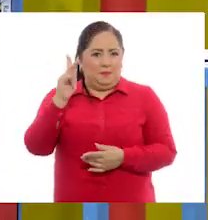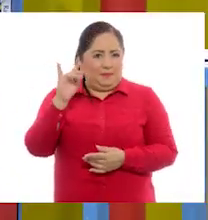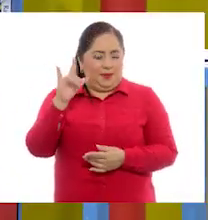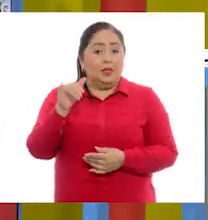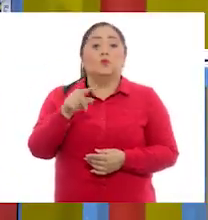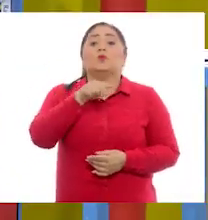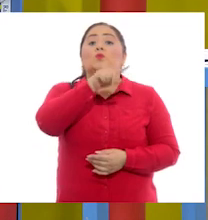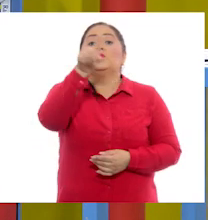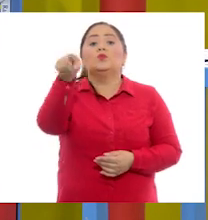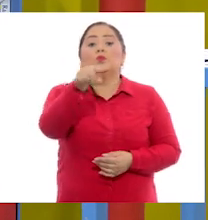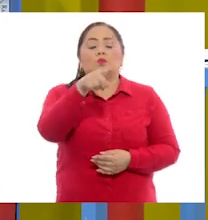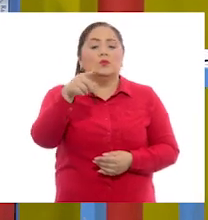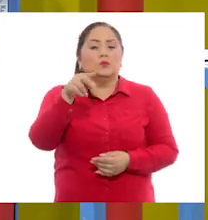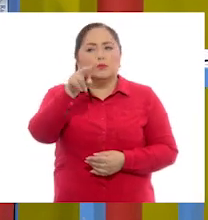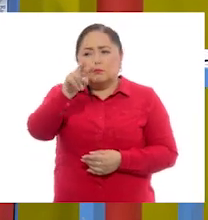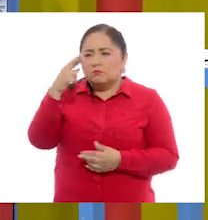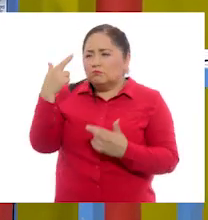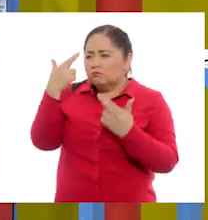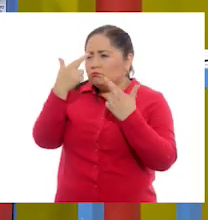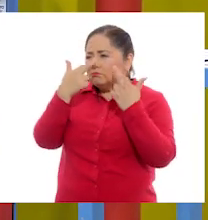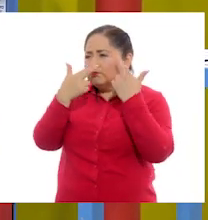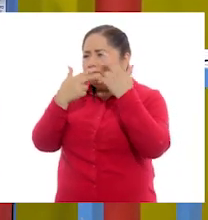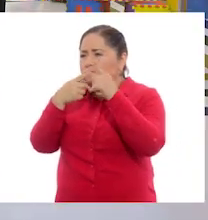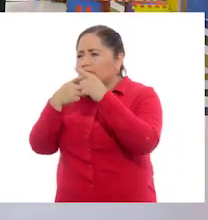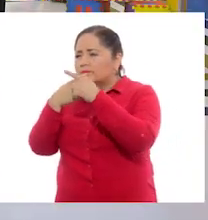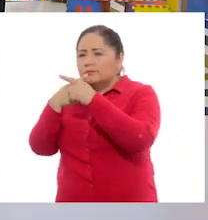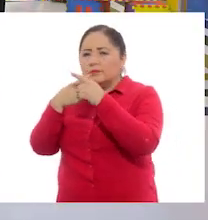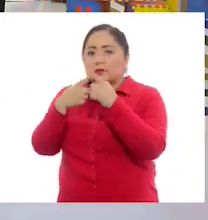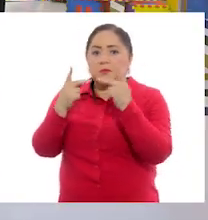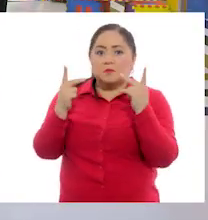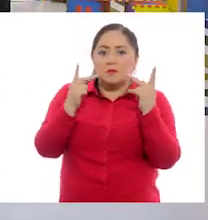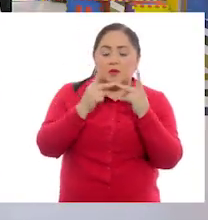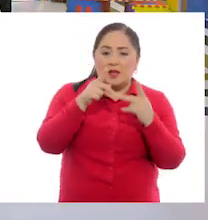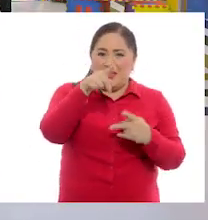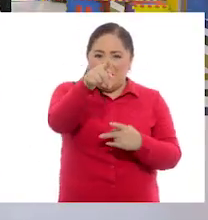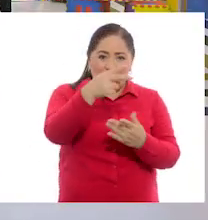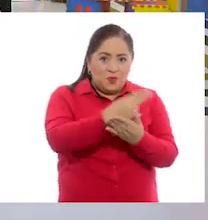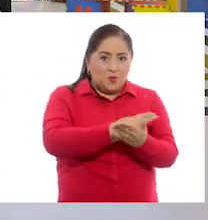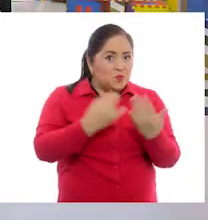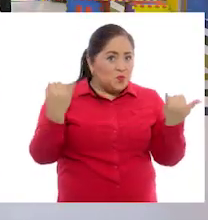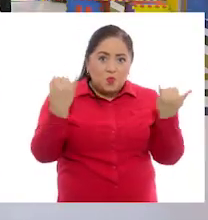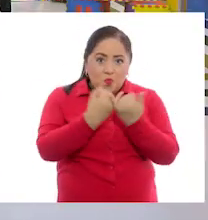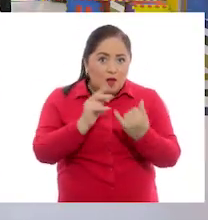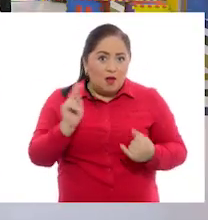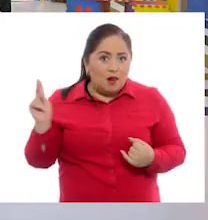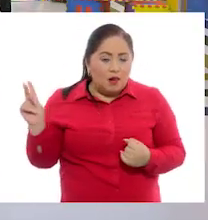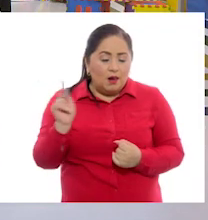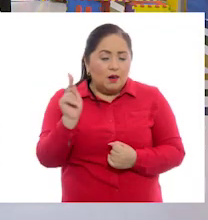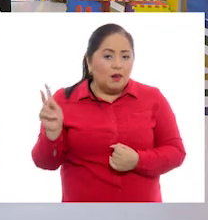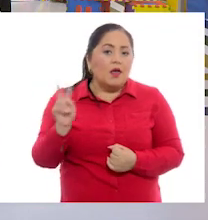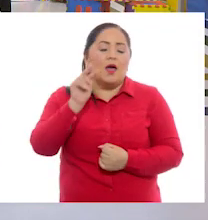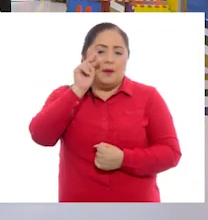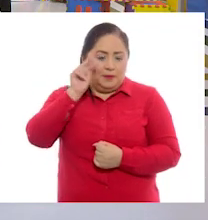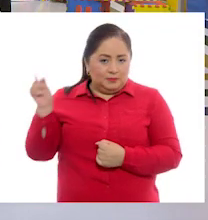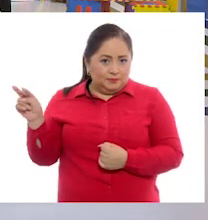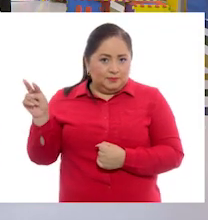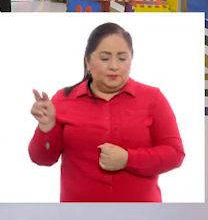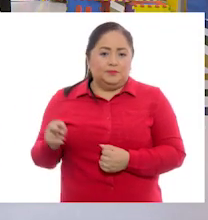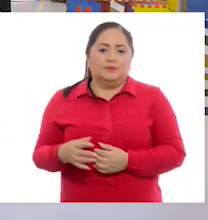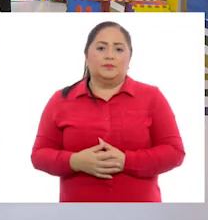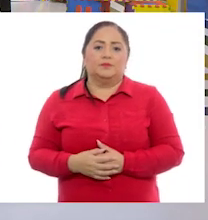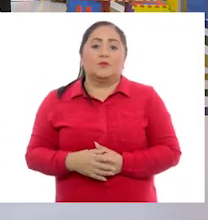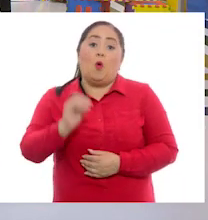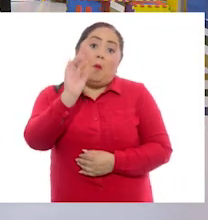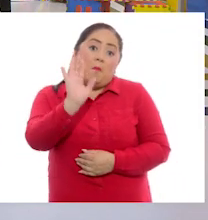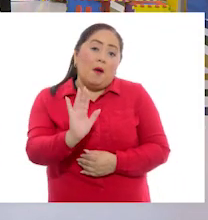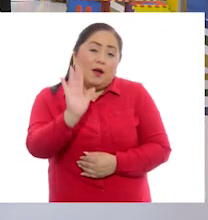Y ustedes lo van a observar y van a comparar si lo que ustedes hicieron es exactamente igual o se